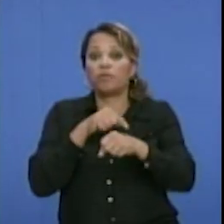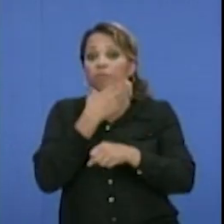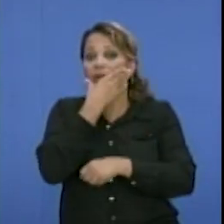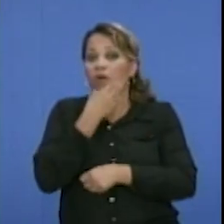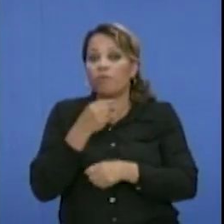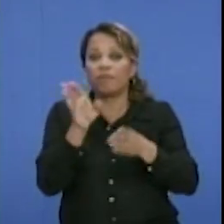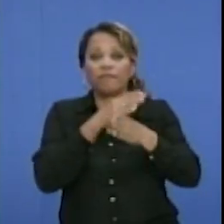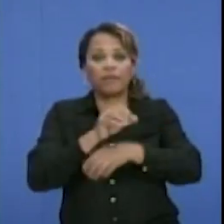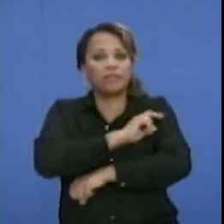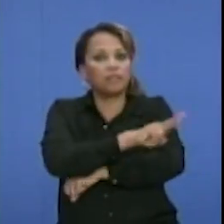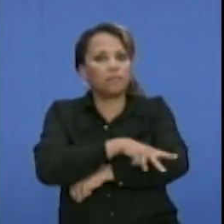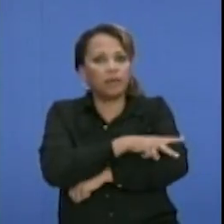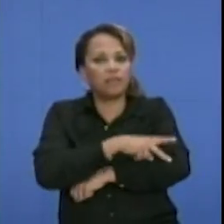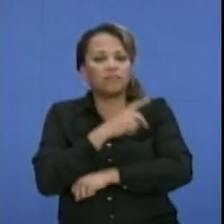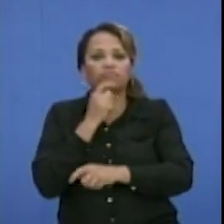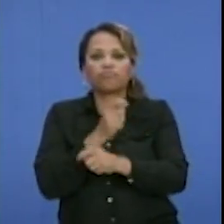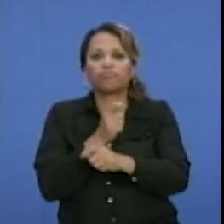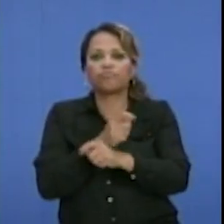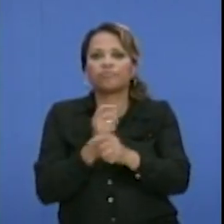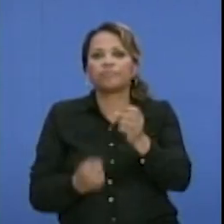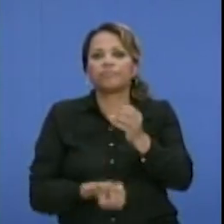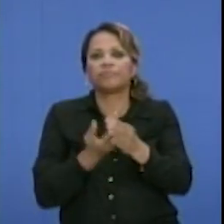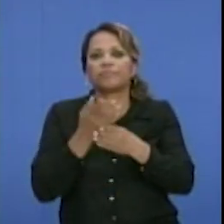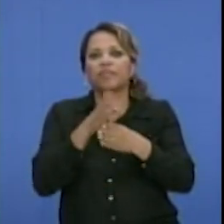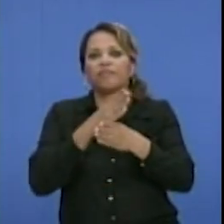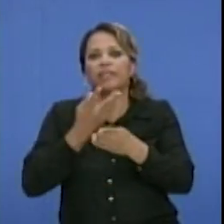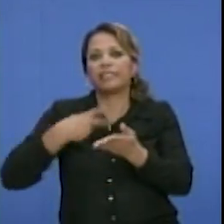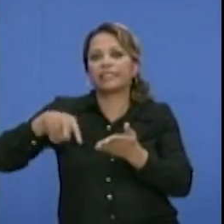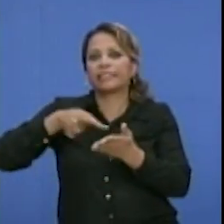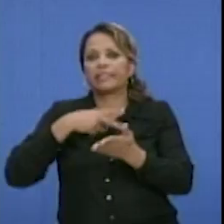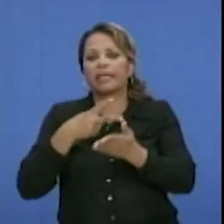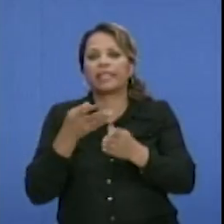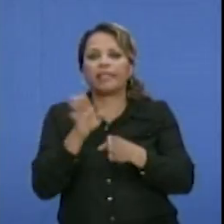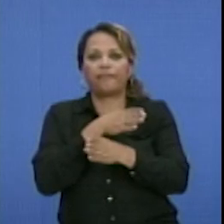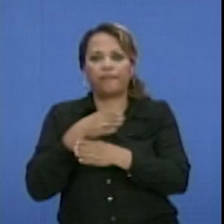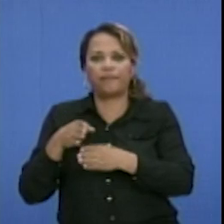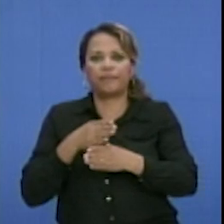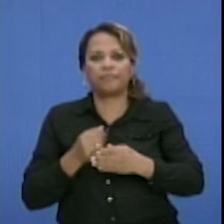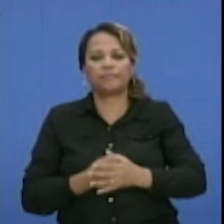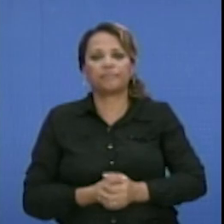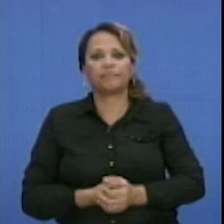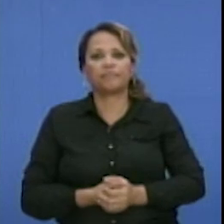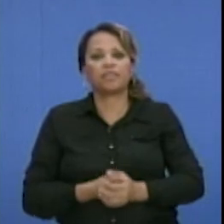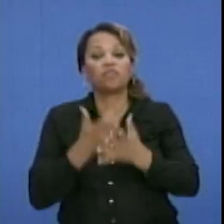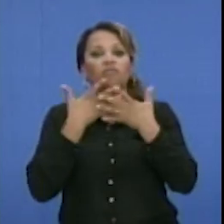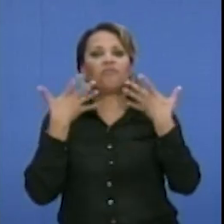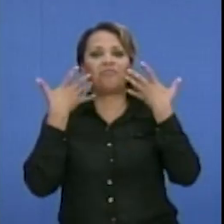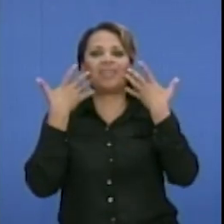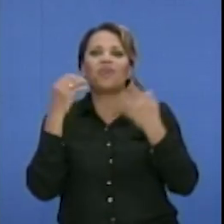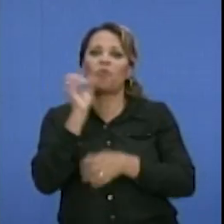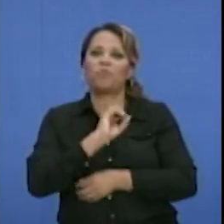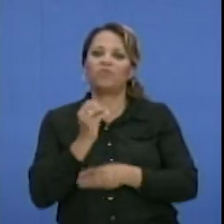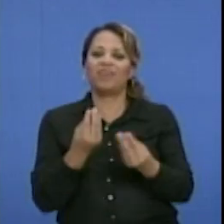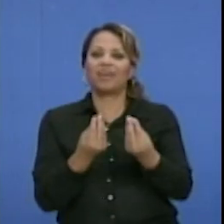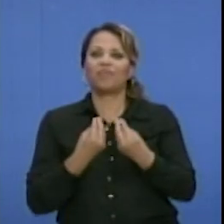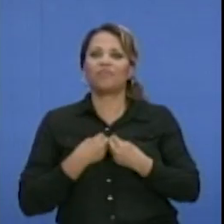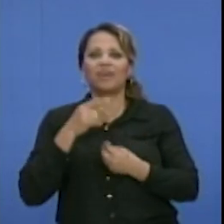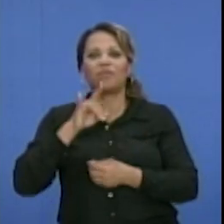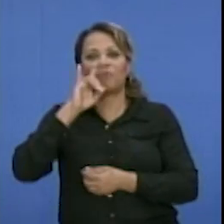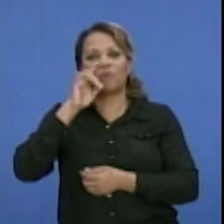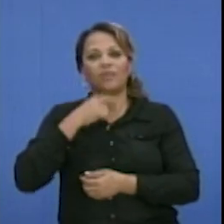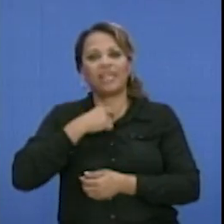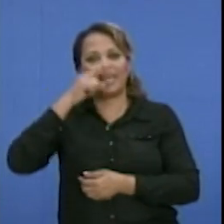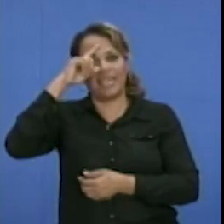naciones potencian la creación en diferentes manifestaciones artísticas. Estoy súper feliz de la oportunidad que me ha brindado la UNESCO